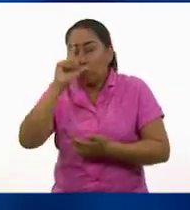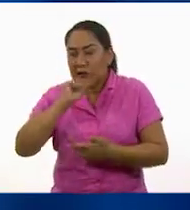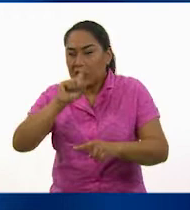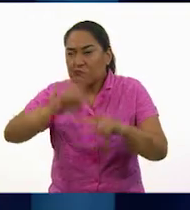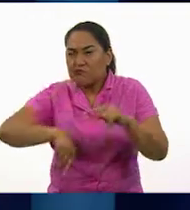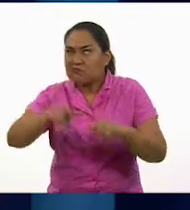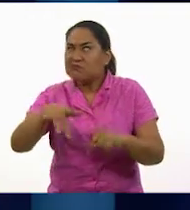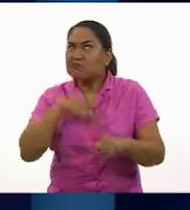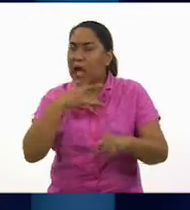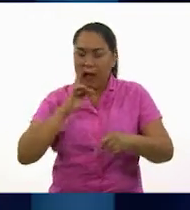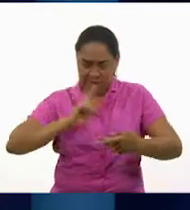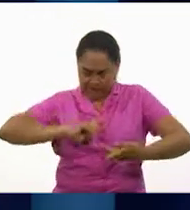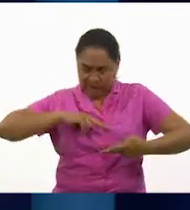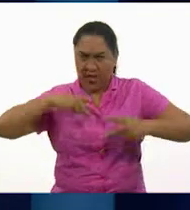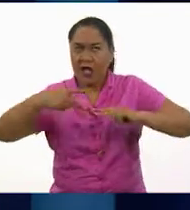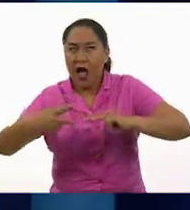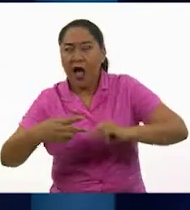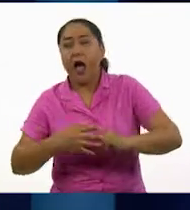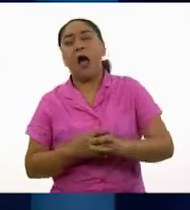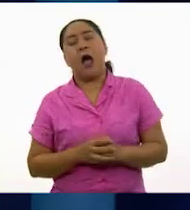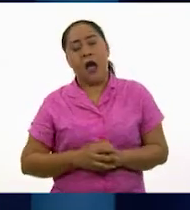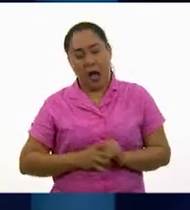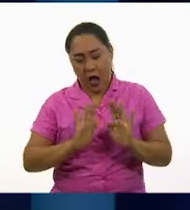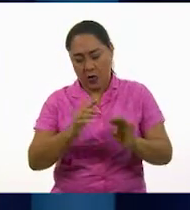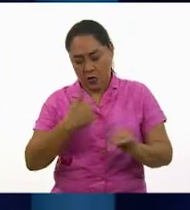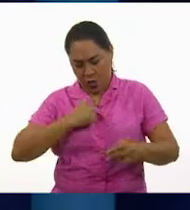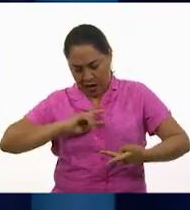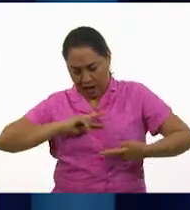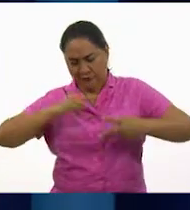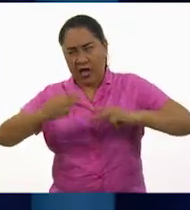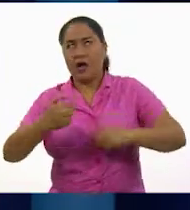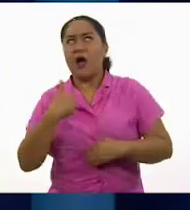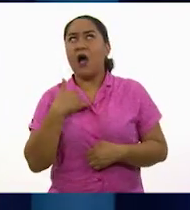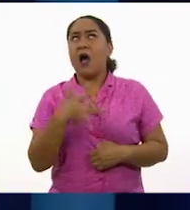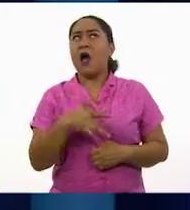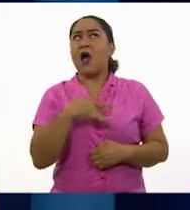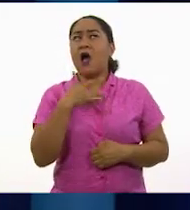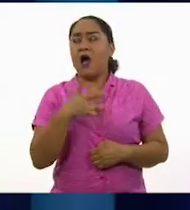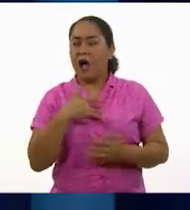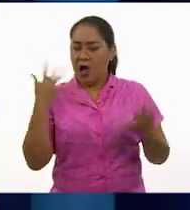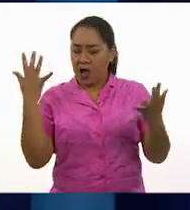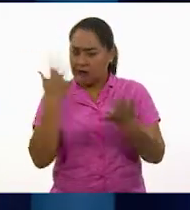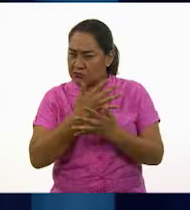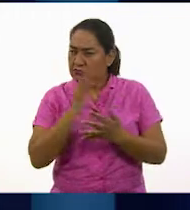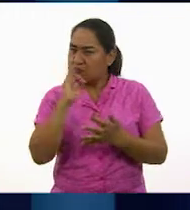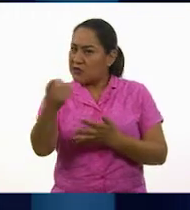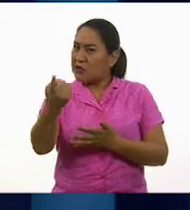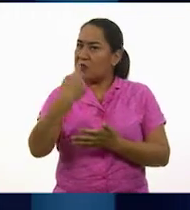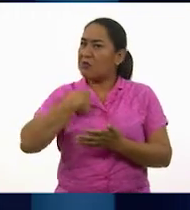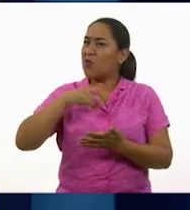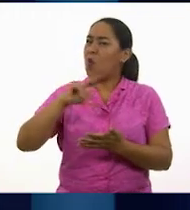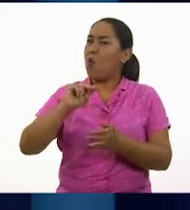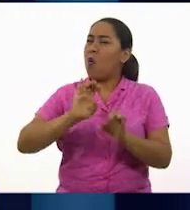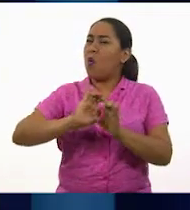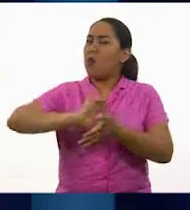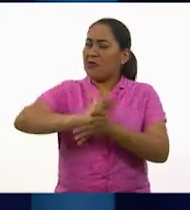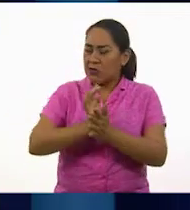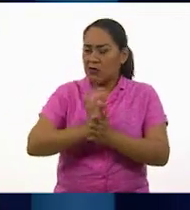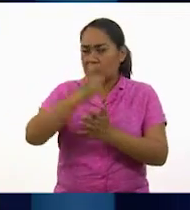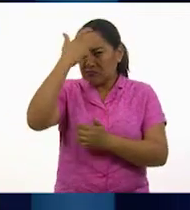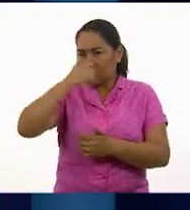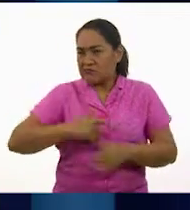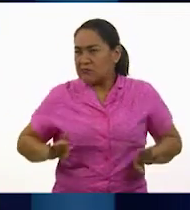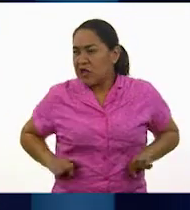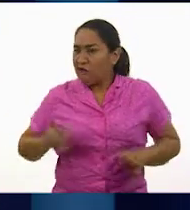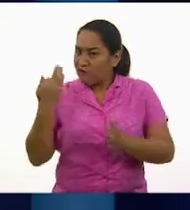Y si me pongo en su lugar, ¿debo imaginarme cómo me sentiría yo al sufrir una valoración negativa sobre mi persona